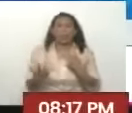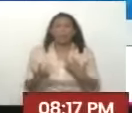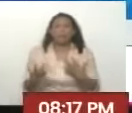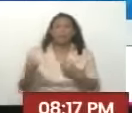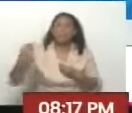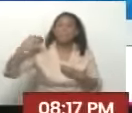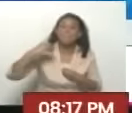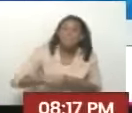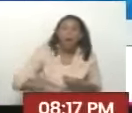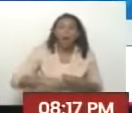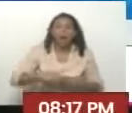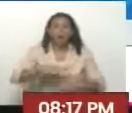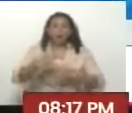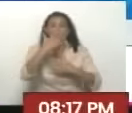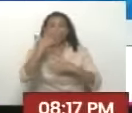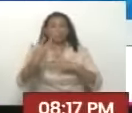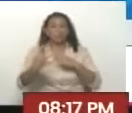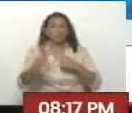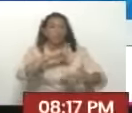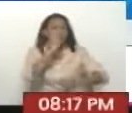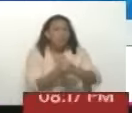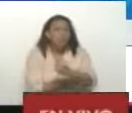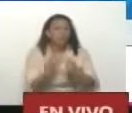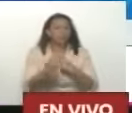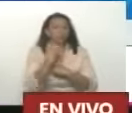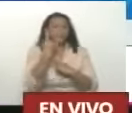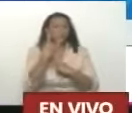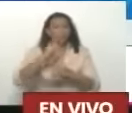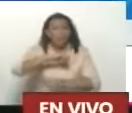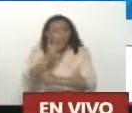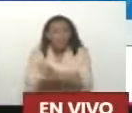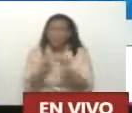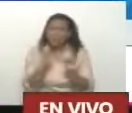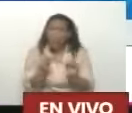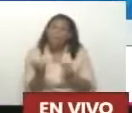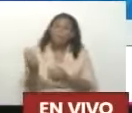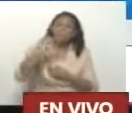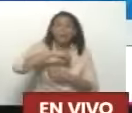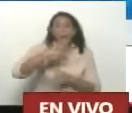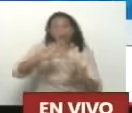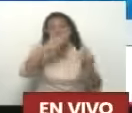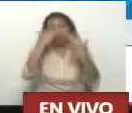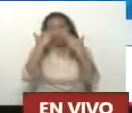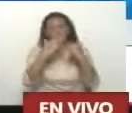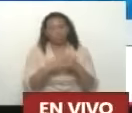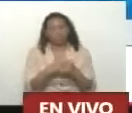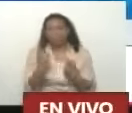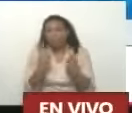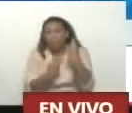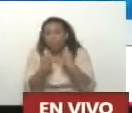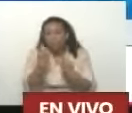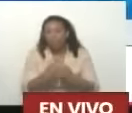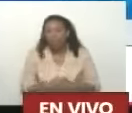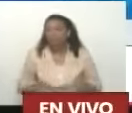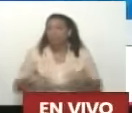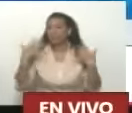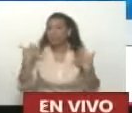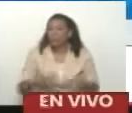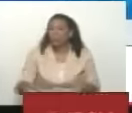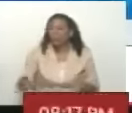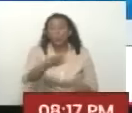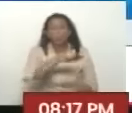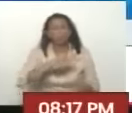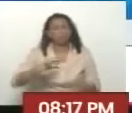Más que por la fuerza El proyecto Nacional Simón Bolívar Debe romper Los límites De la farsa